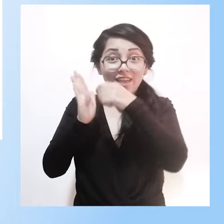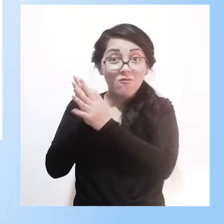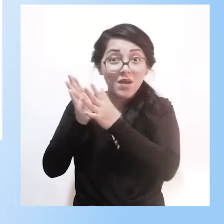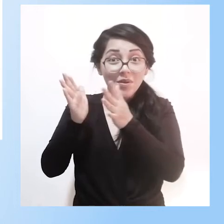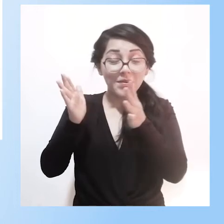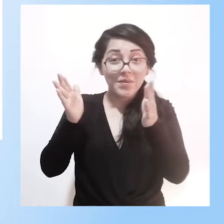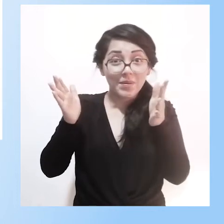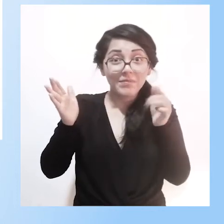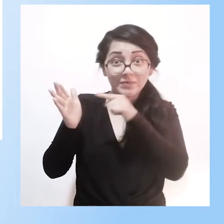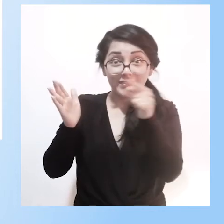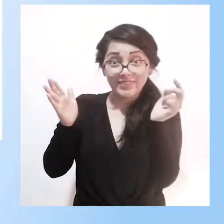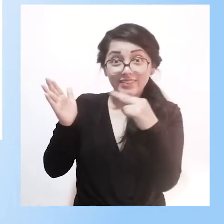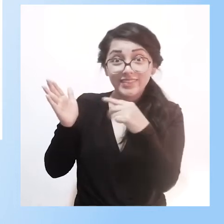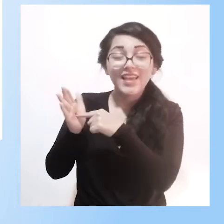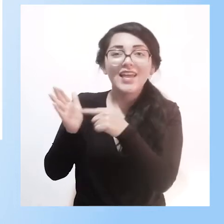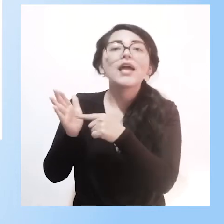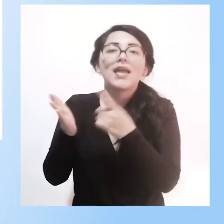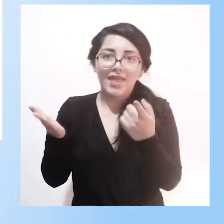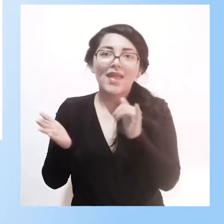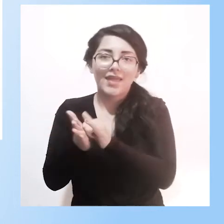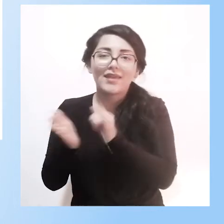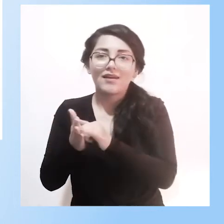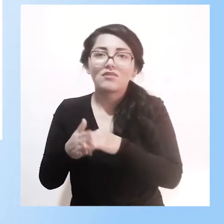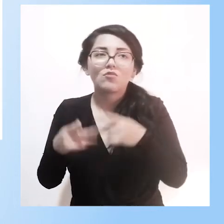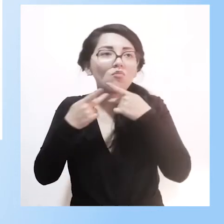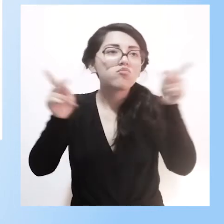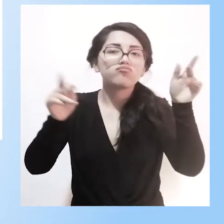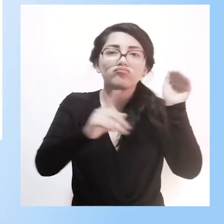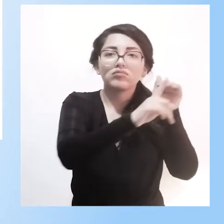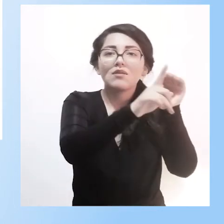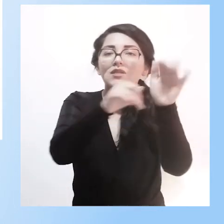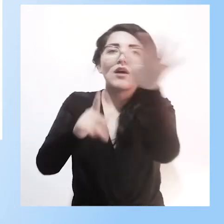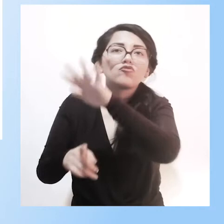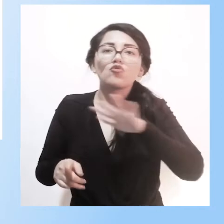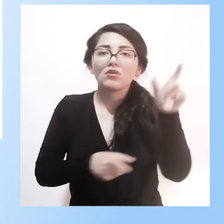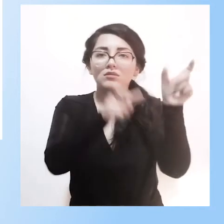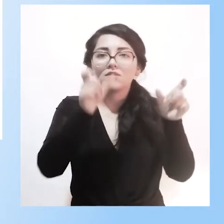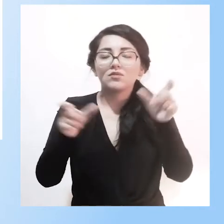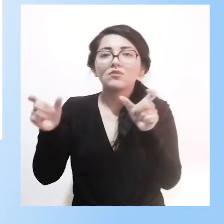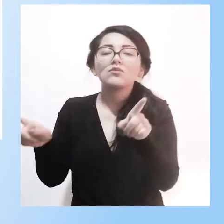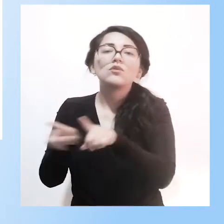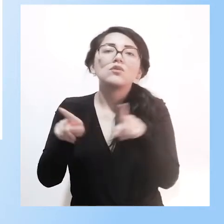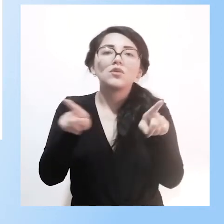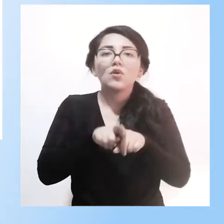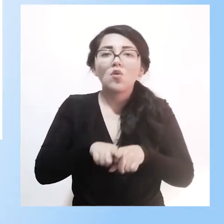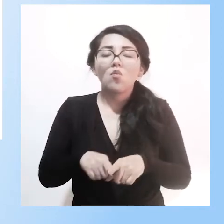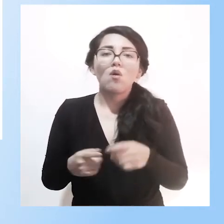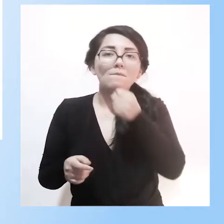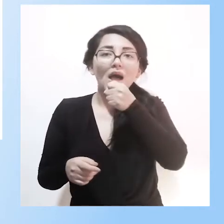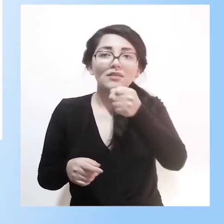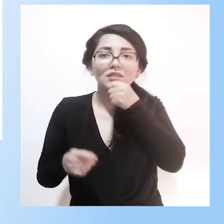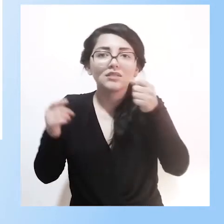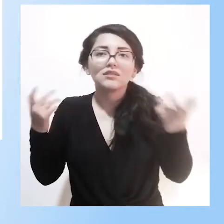del proceso educativo y del modelo. reportajes constantes en medios de comunicación, eventos internos de inauguraciones, inicios de año,